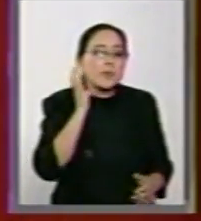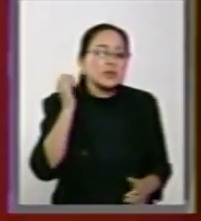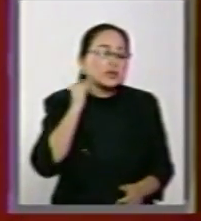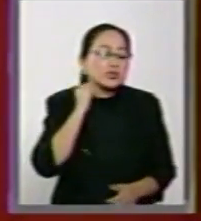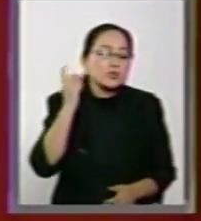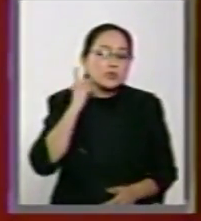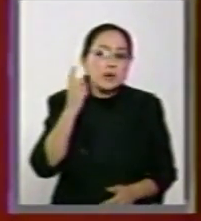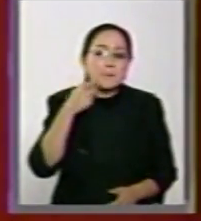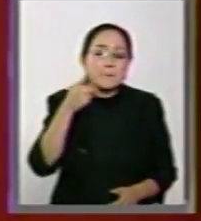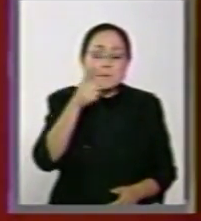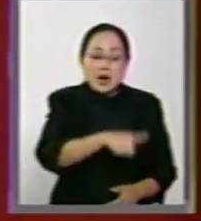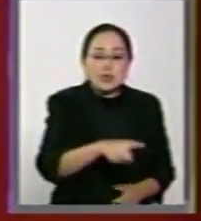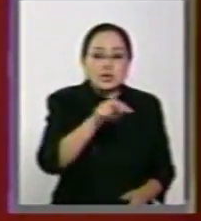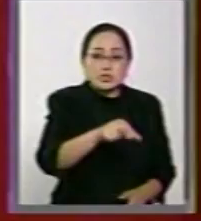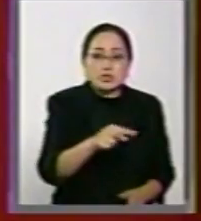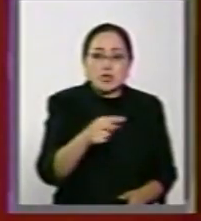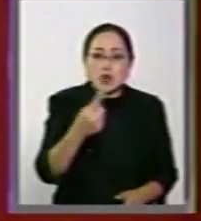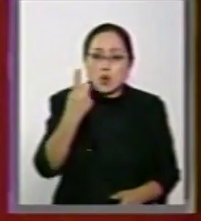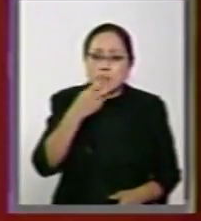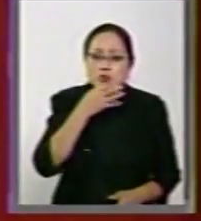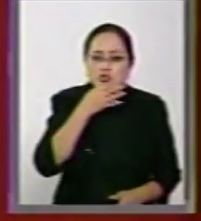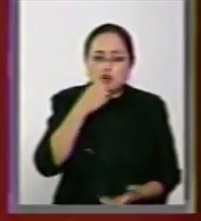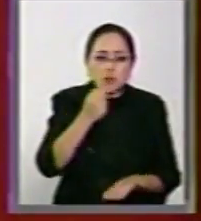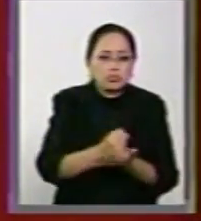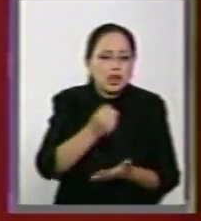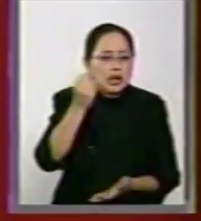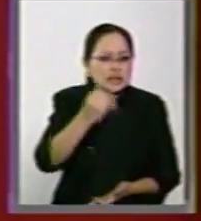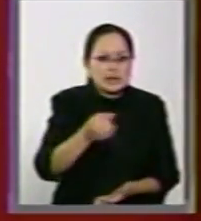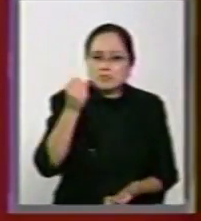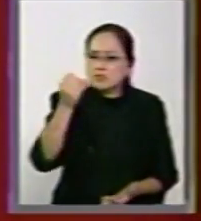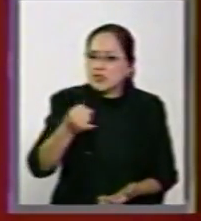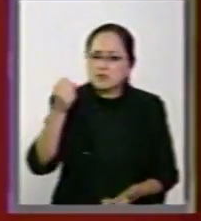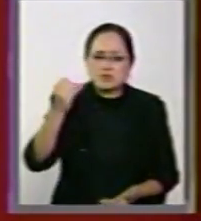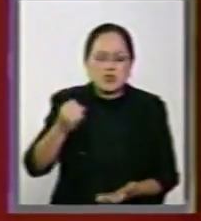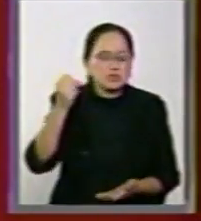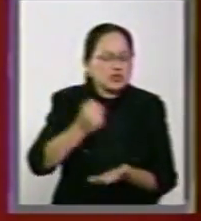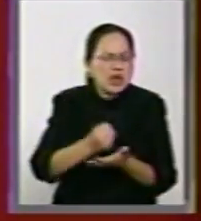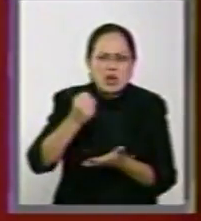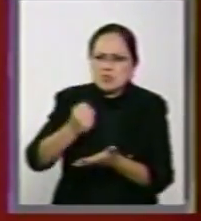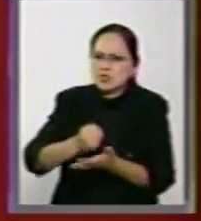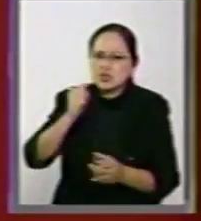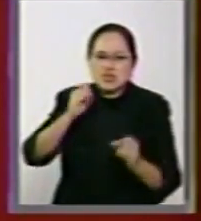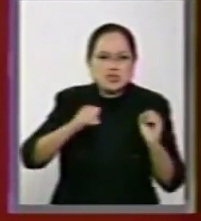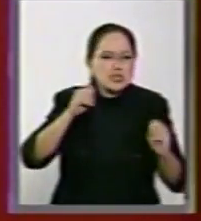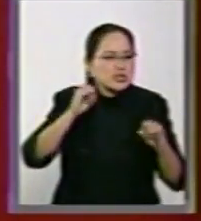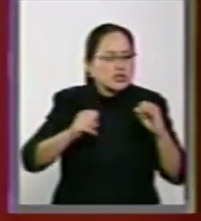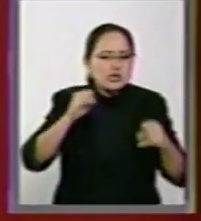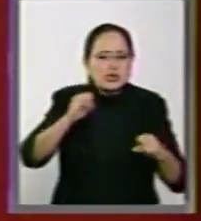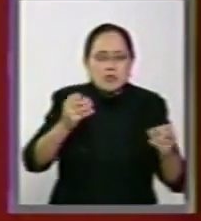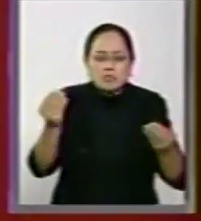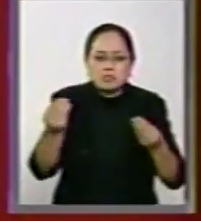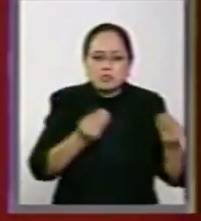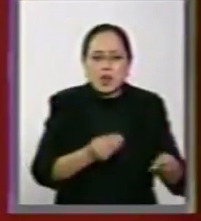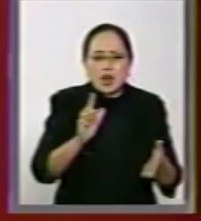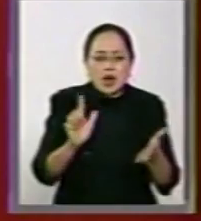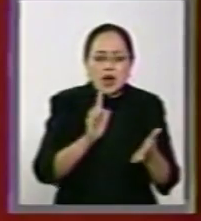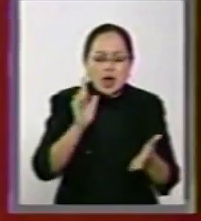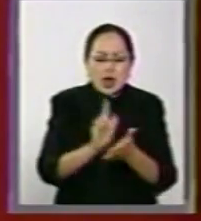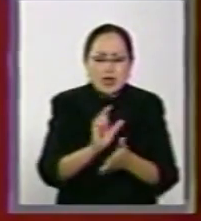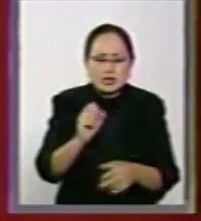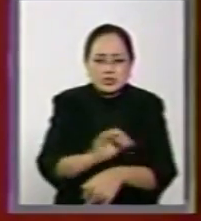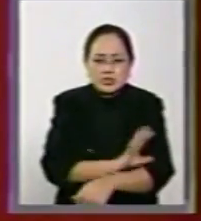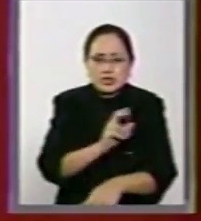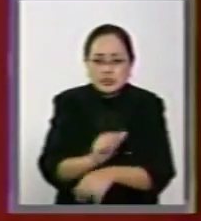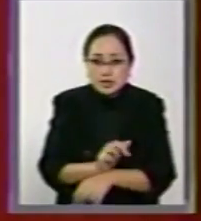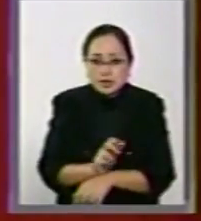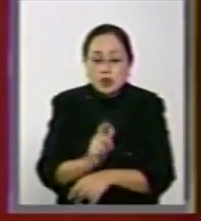algunos de ellos que en un minuto aprobaron esa reforma constitucional en materia energética. Esperemos que